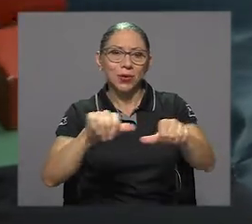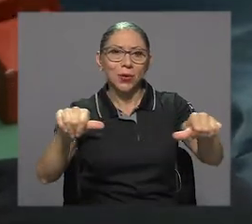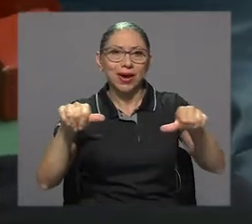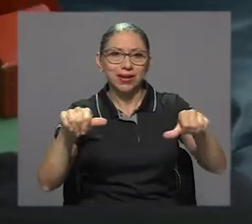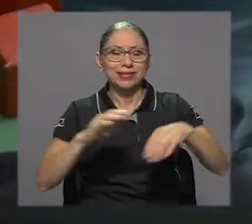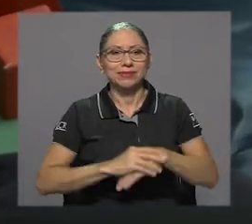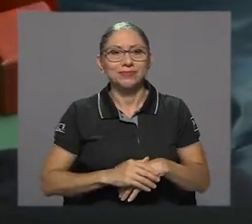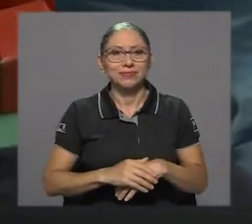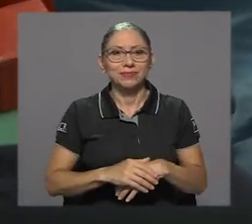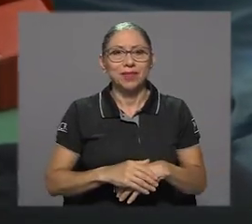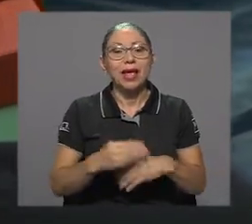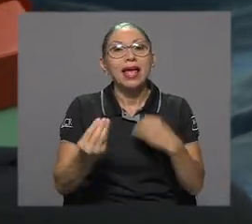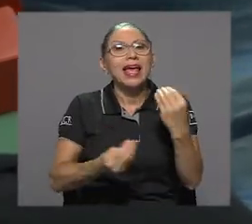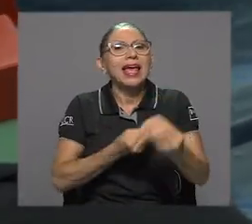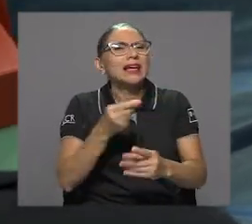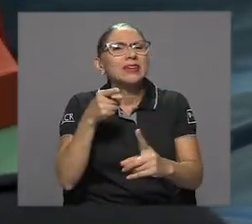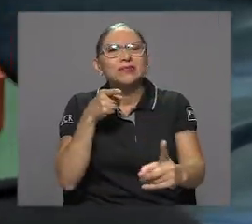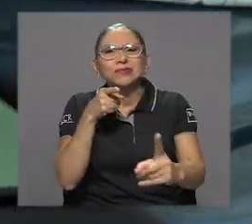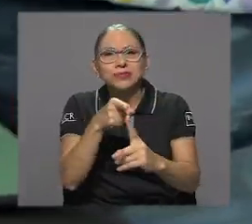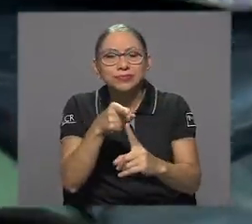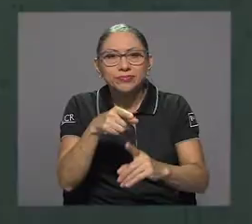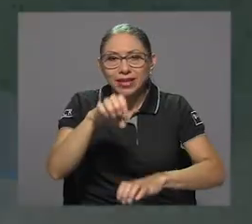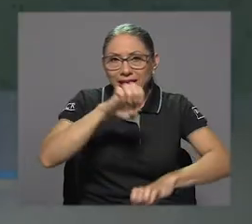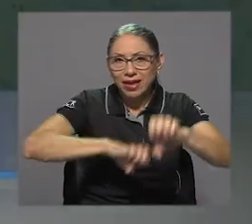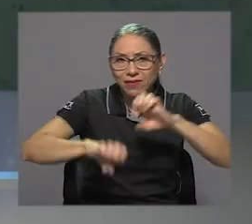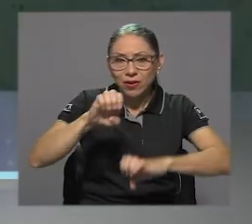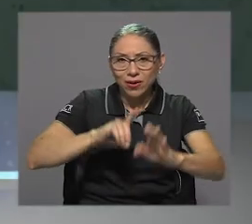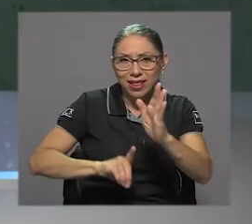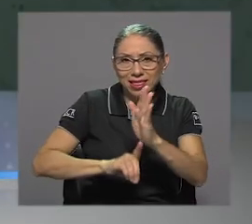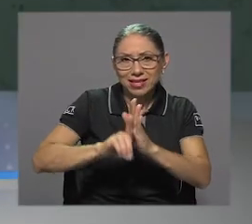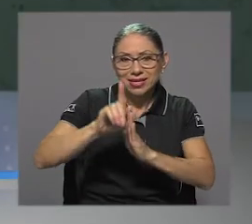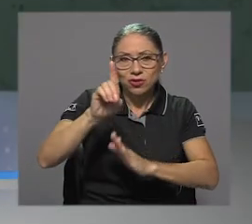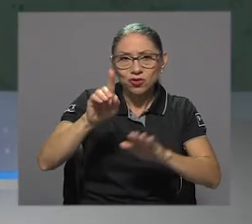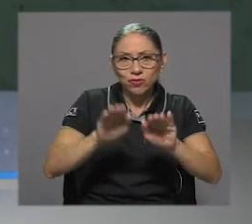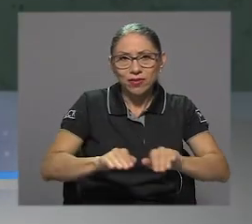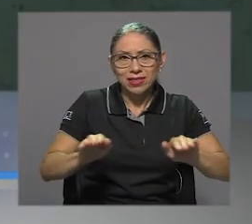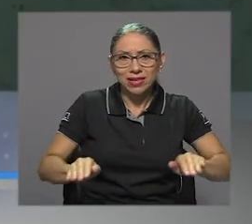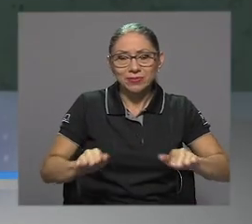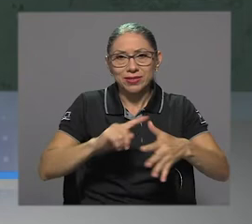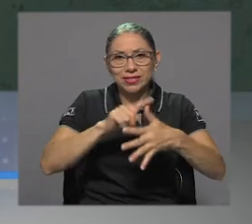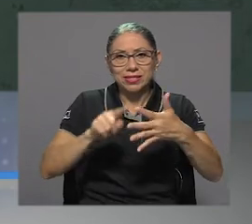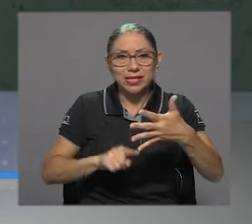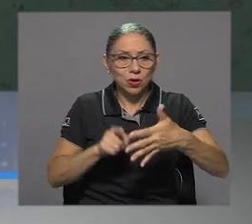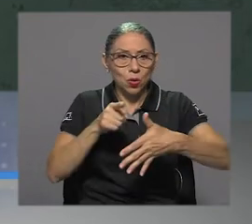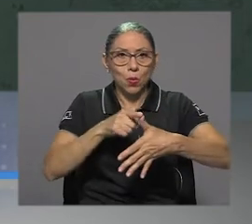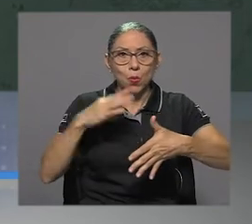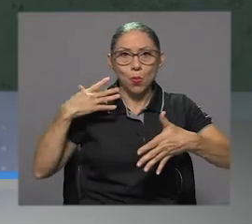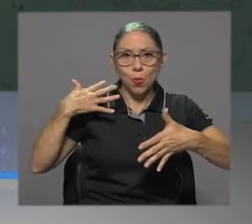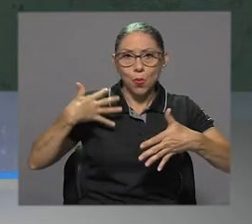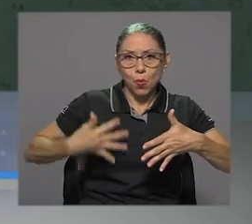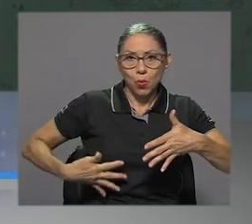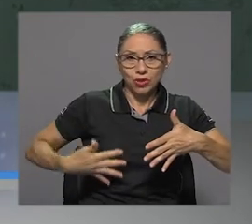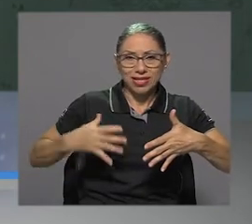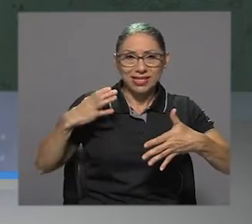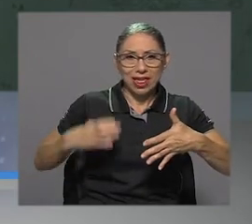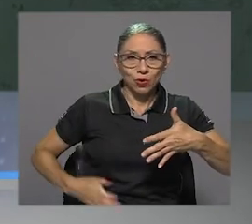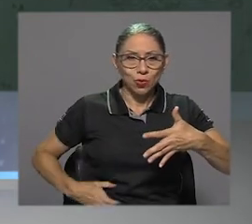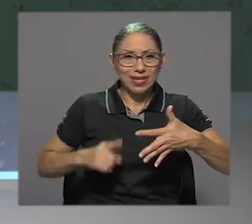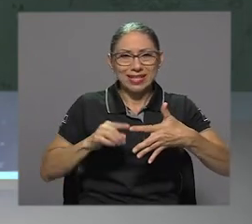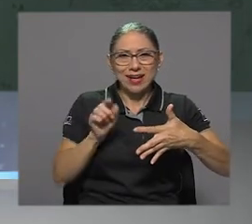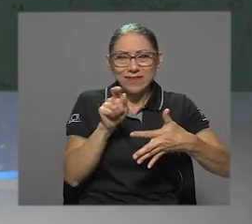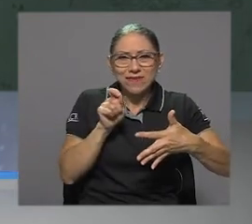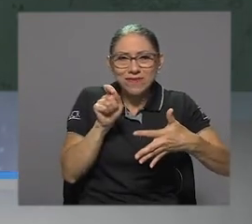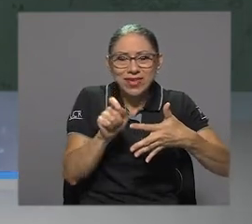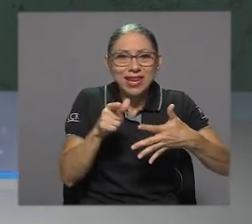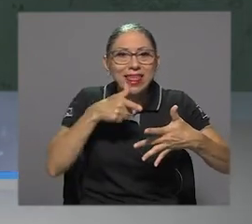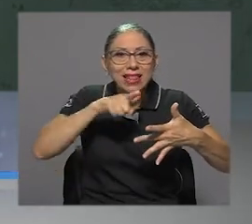evalúan cinco áreas. La intención sería determinar o a evaluar el desarrollo infantil en sus cinco áreas, motricidad